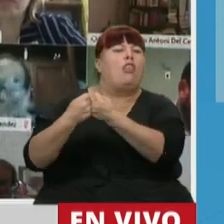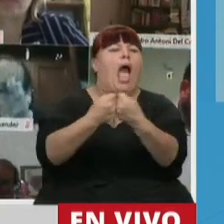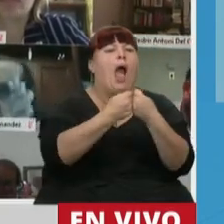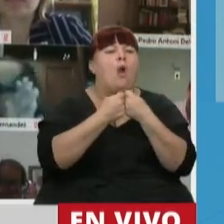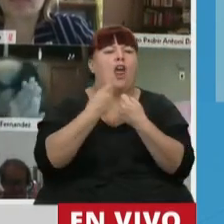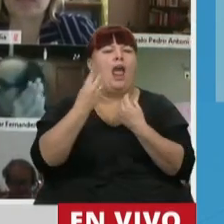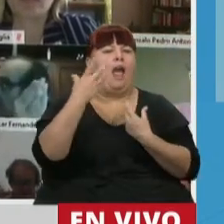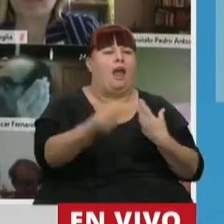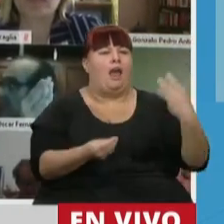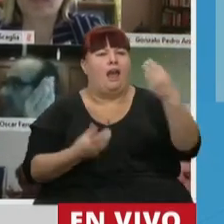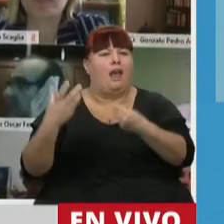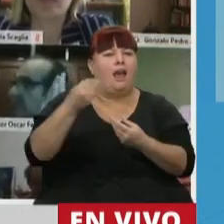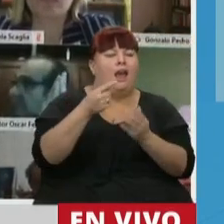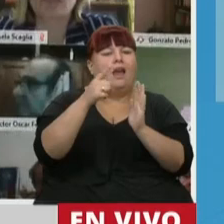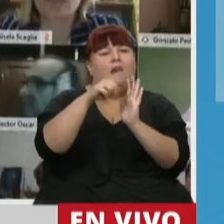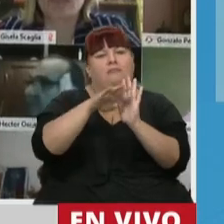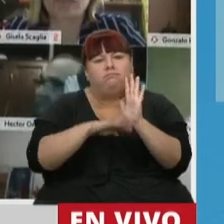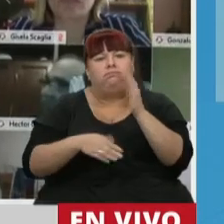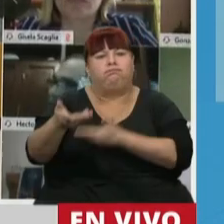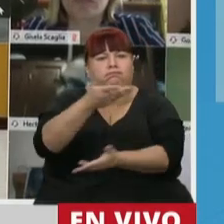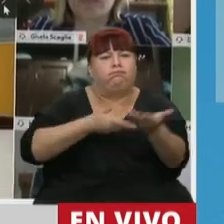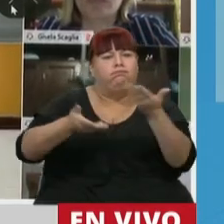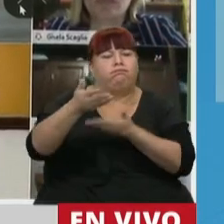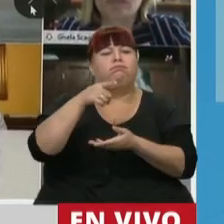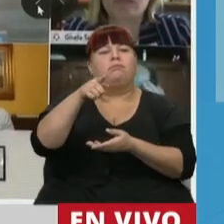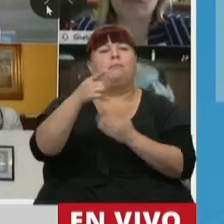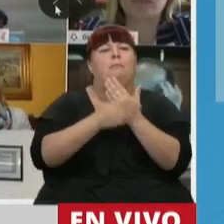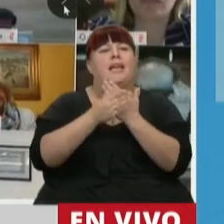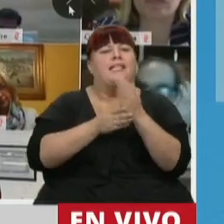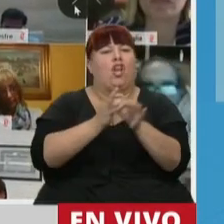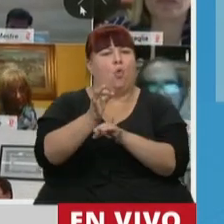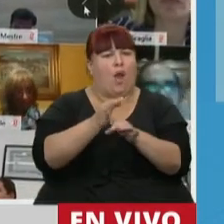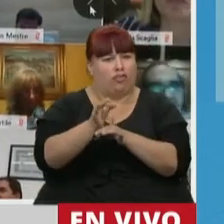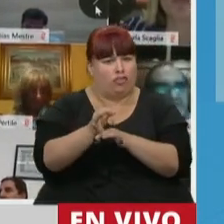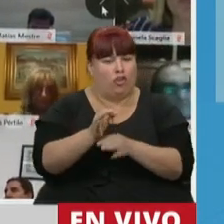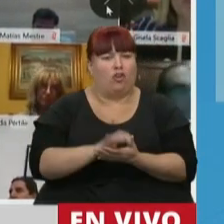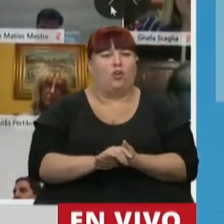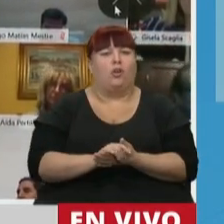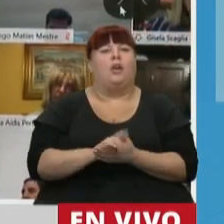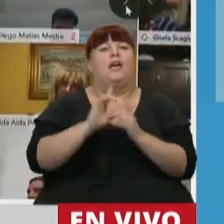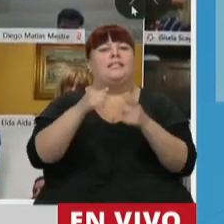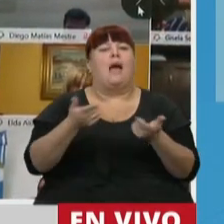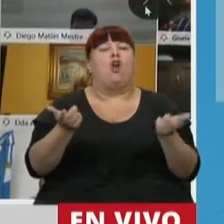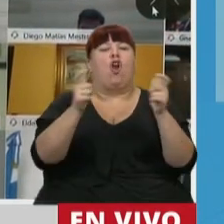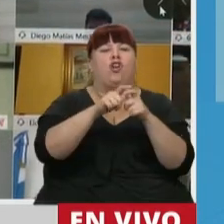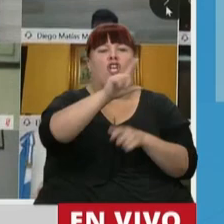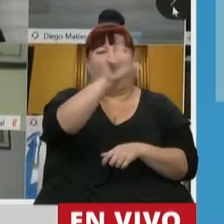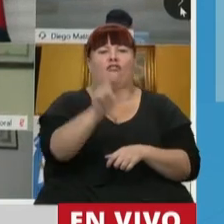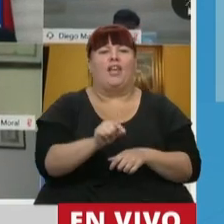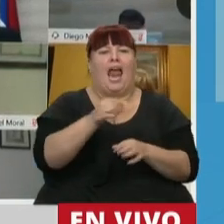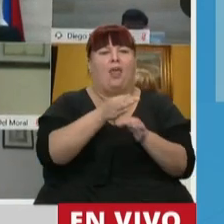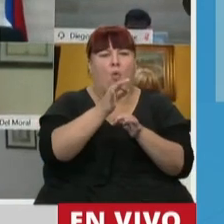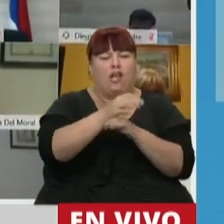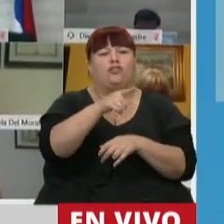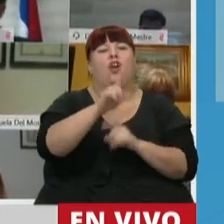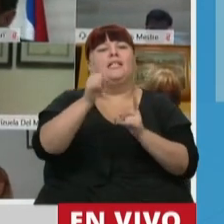con los aportes y requerimientos que ha hecho el Ministerio de Educación con el Consejo Federal de Educación y